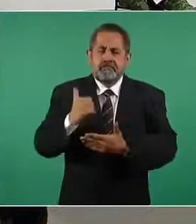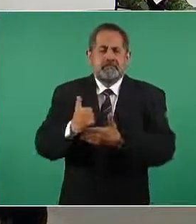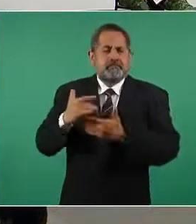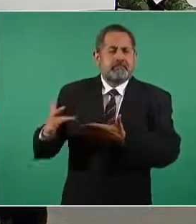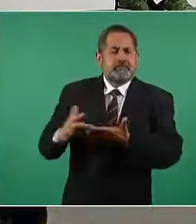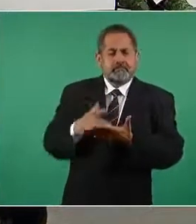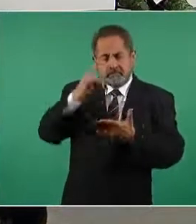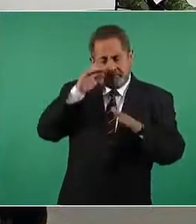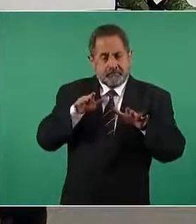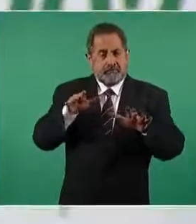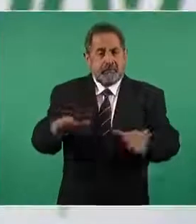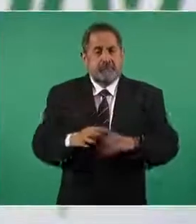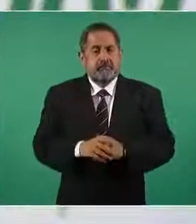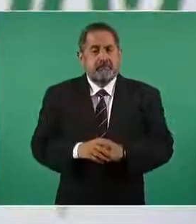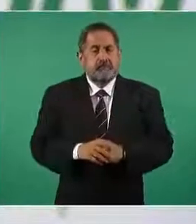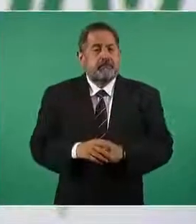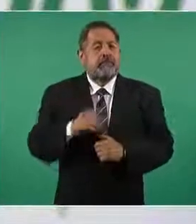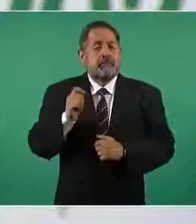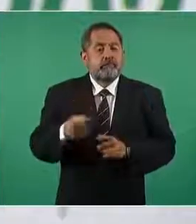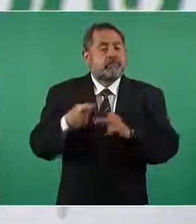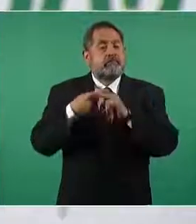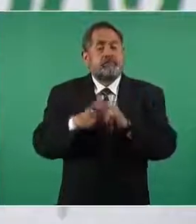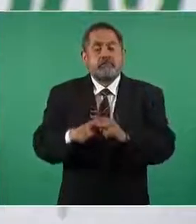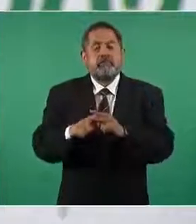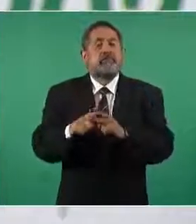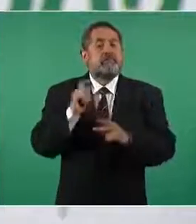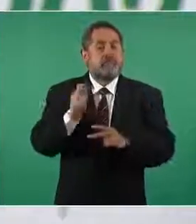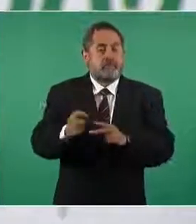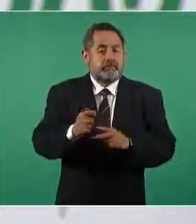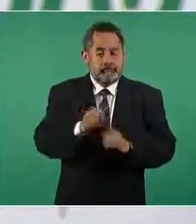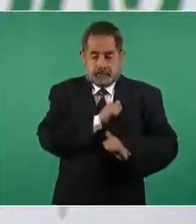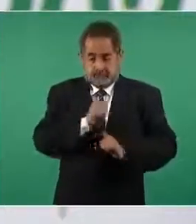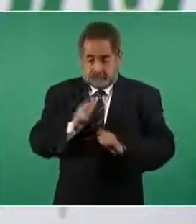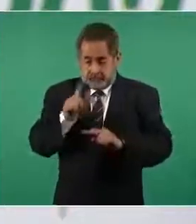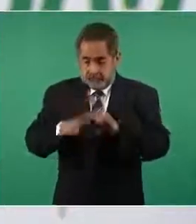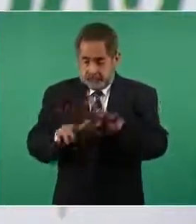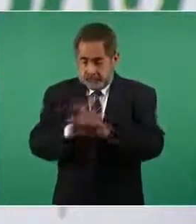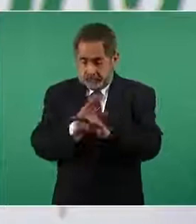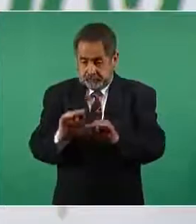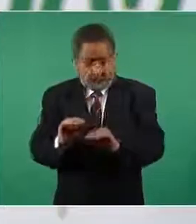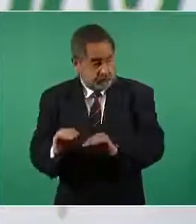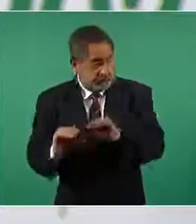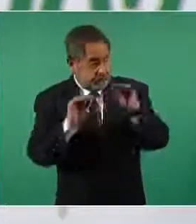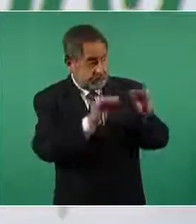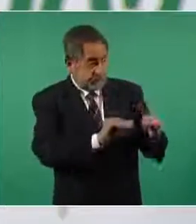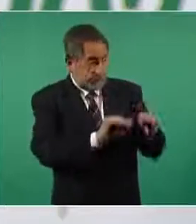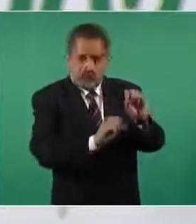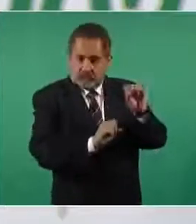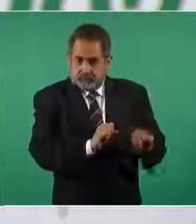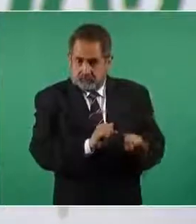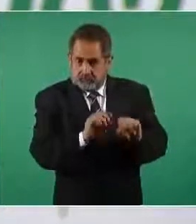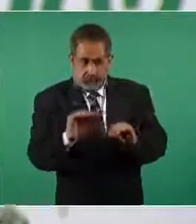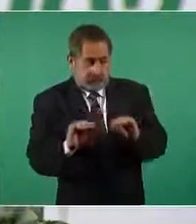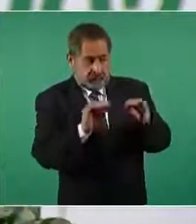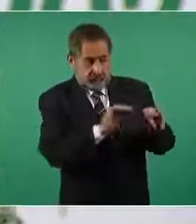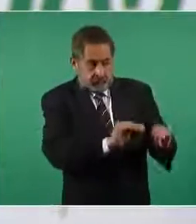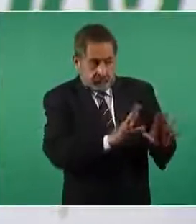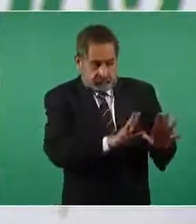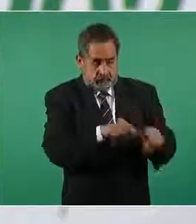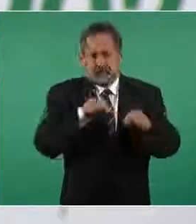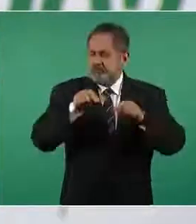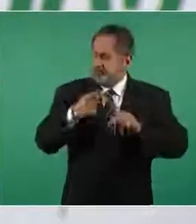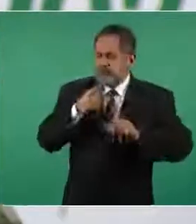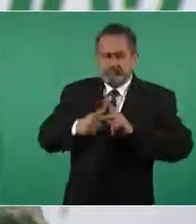aeropuerto que iniciaron una vez que las instalaciones del ejército se movieron hacia el sur hacia sus nuevas